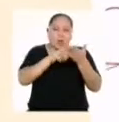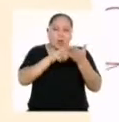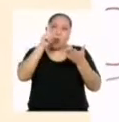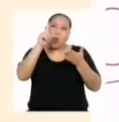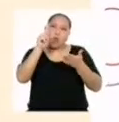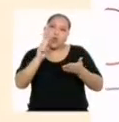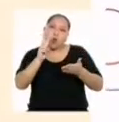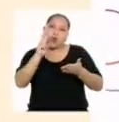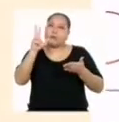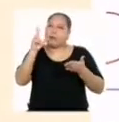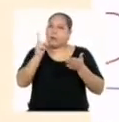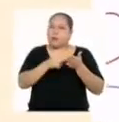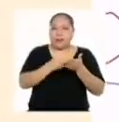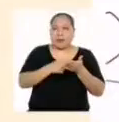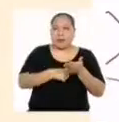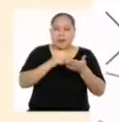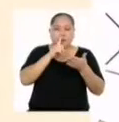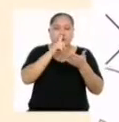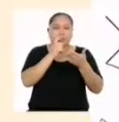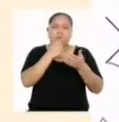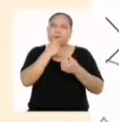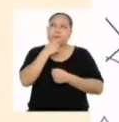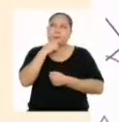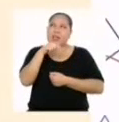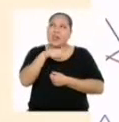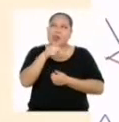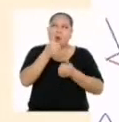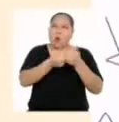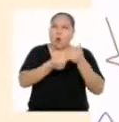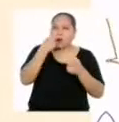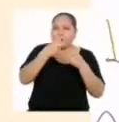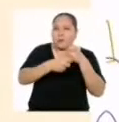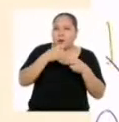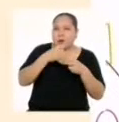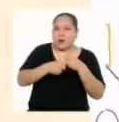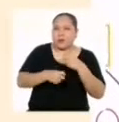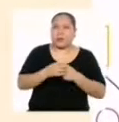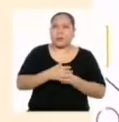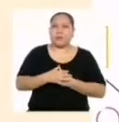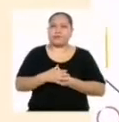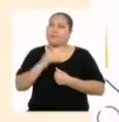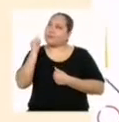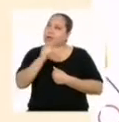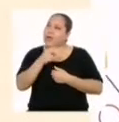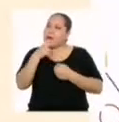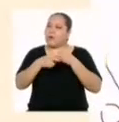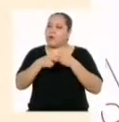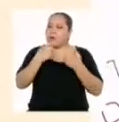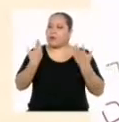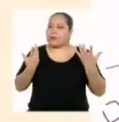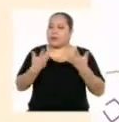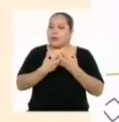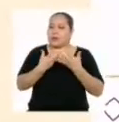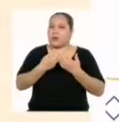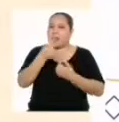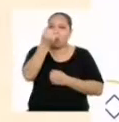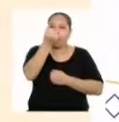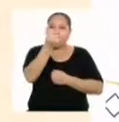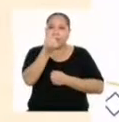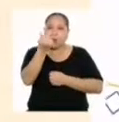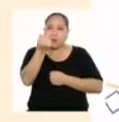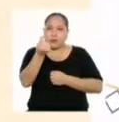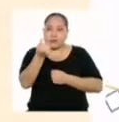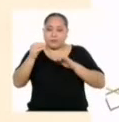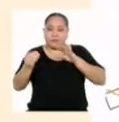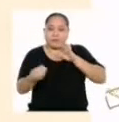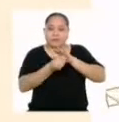o más veces. Y preguntarse, A. ¿De qué trata la situación? A ver, La situación está relacionada al ingreso en